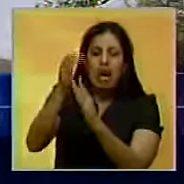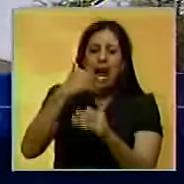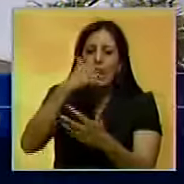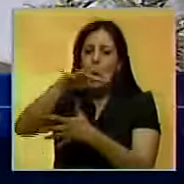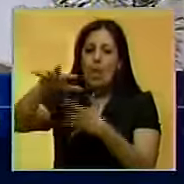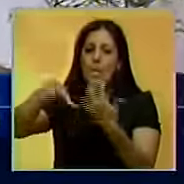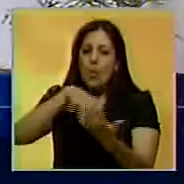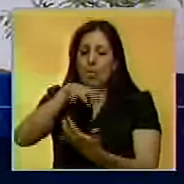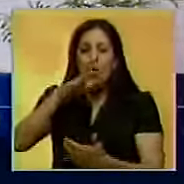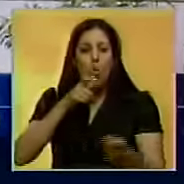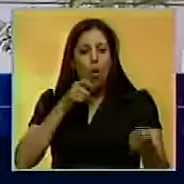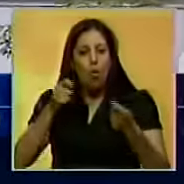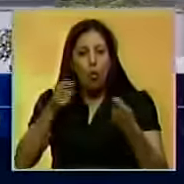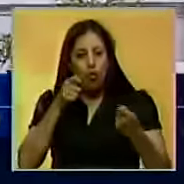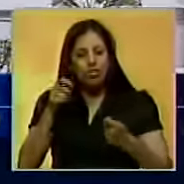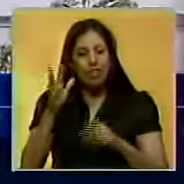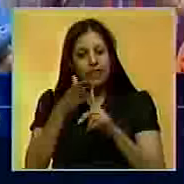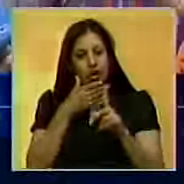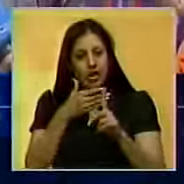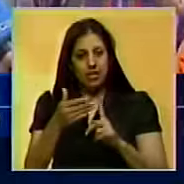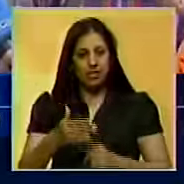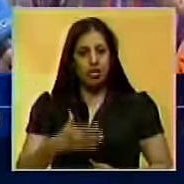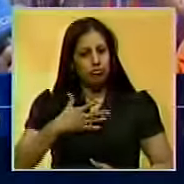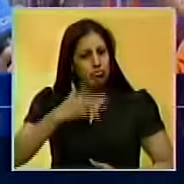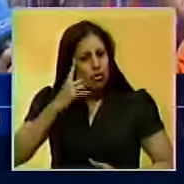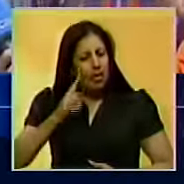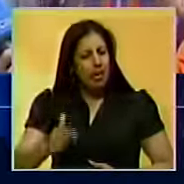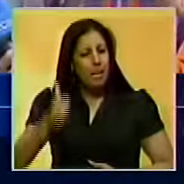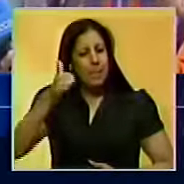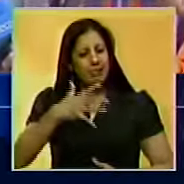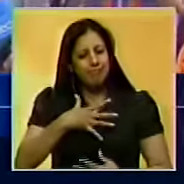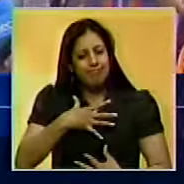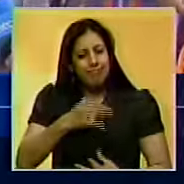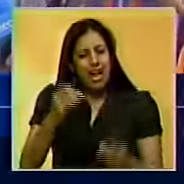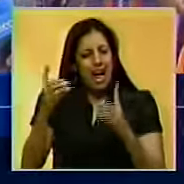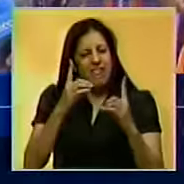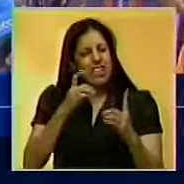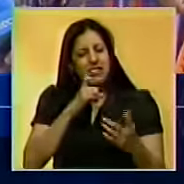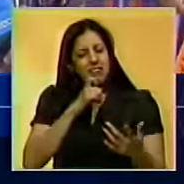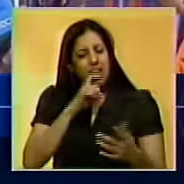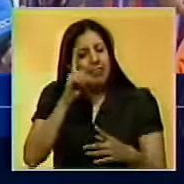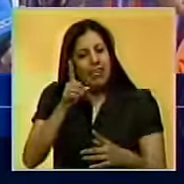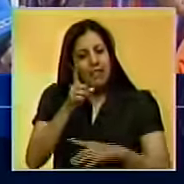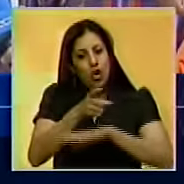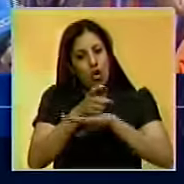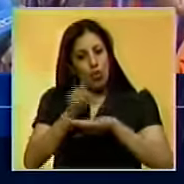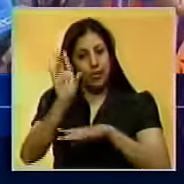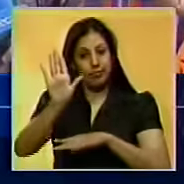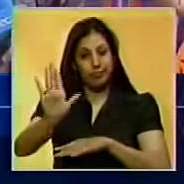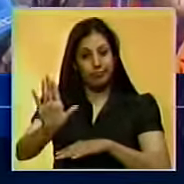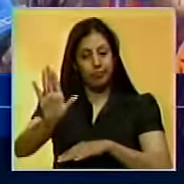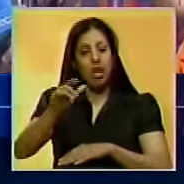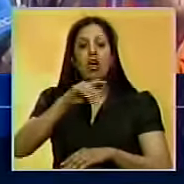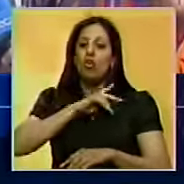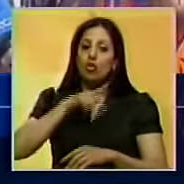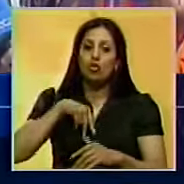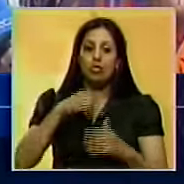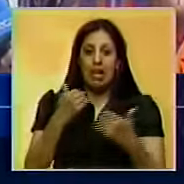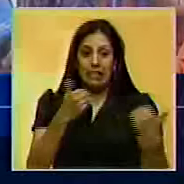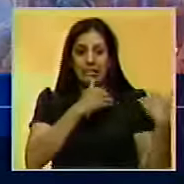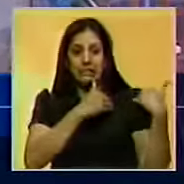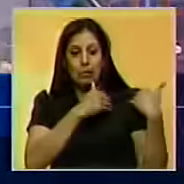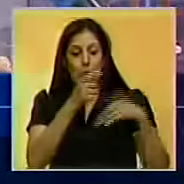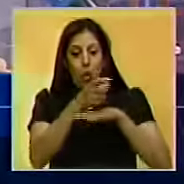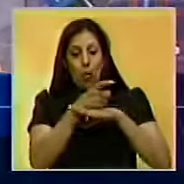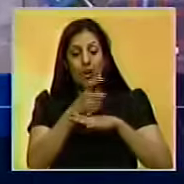escenarios incontrolables de violencia. Yo creo que el más interesado en un diálogo debe ser el gobierno, porque esto se le puede ir de las manos al